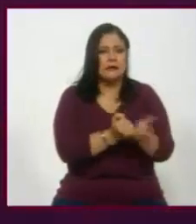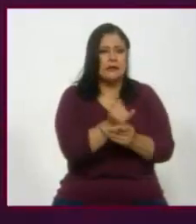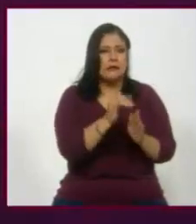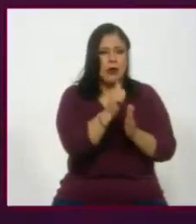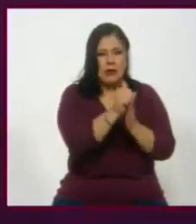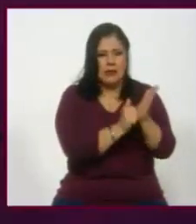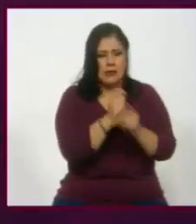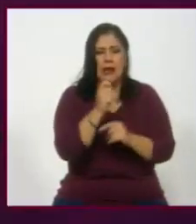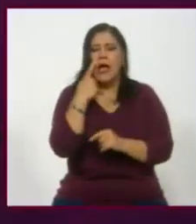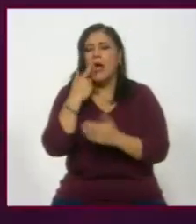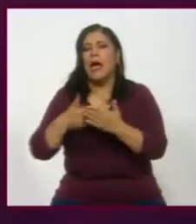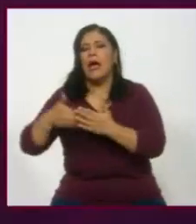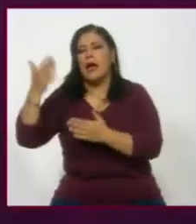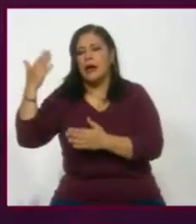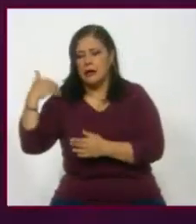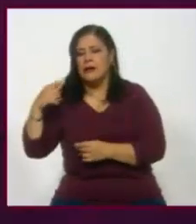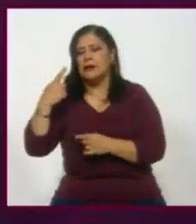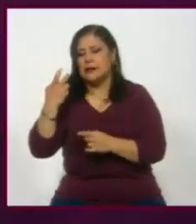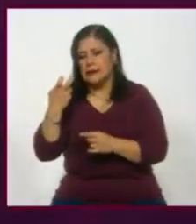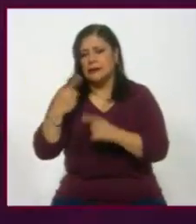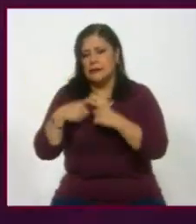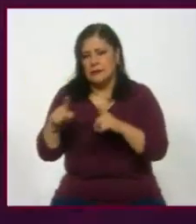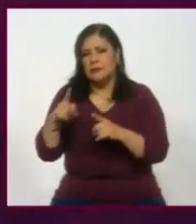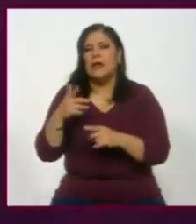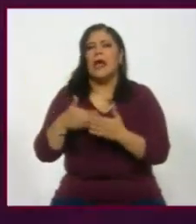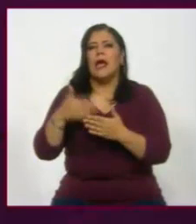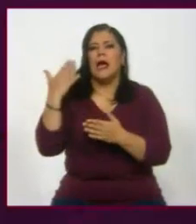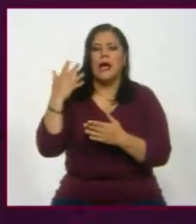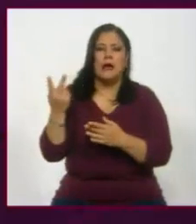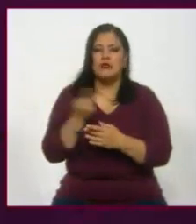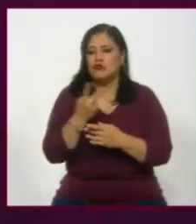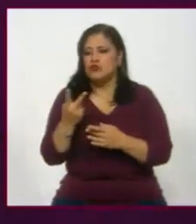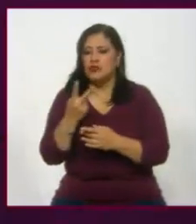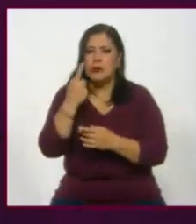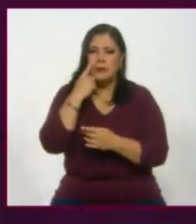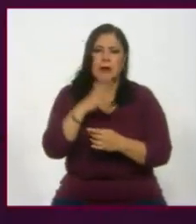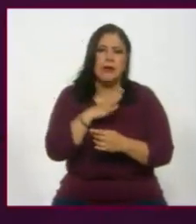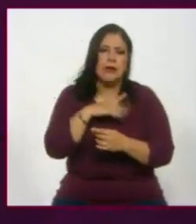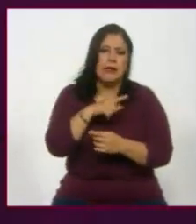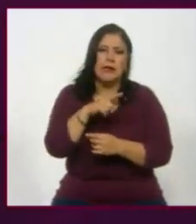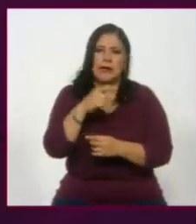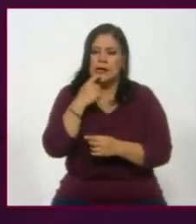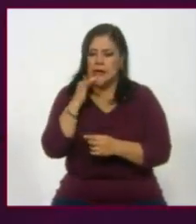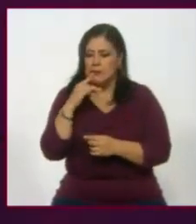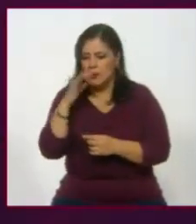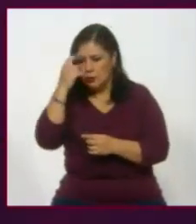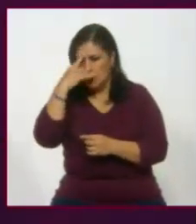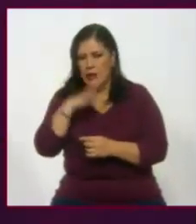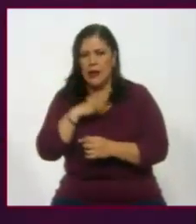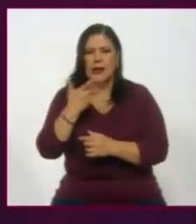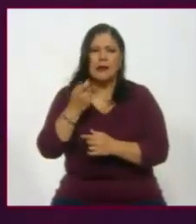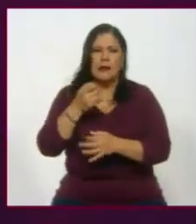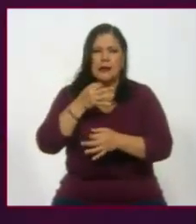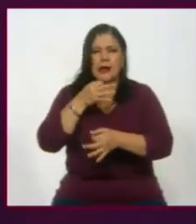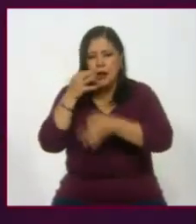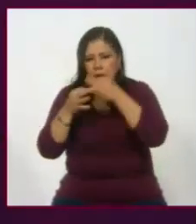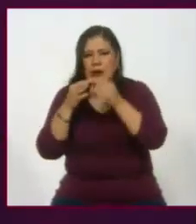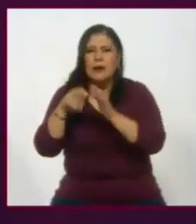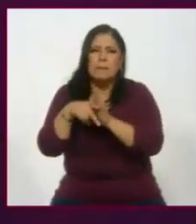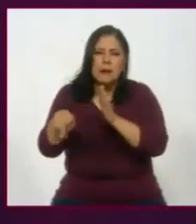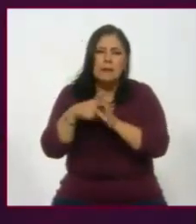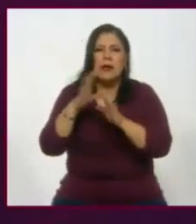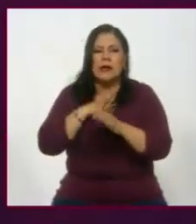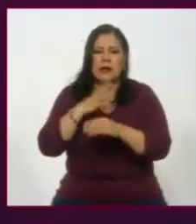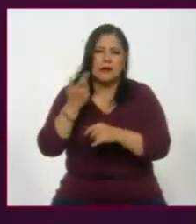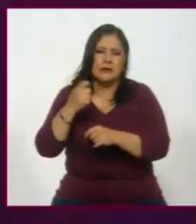esa es la diferencia, que antes había, tenía competencia en términos noticiosos o en lo que estaba pasando